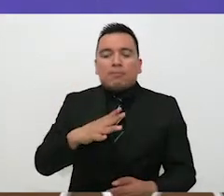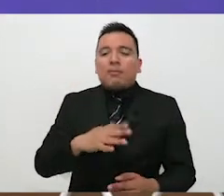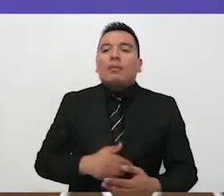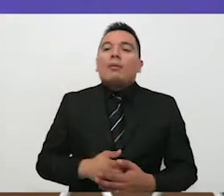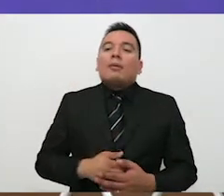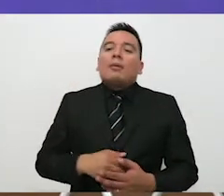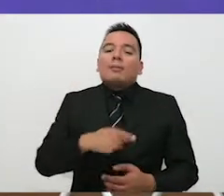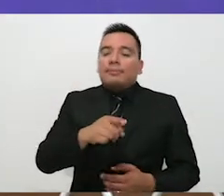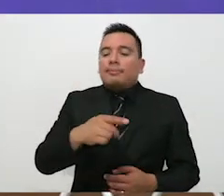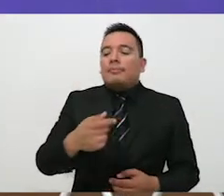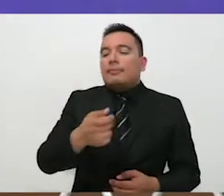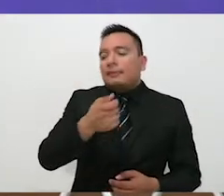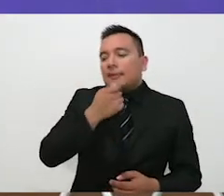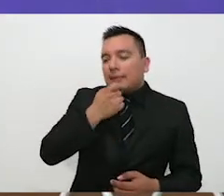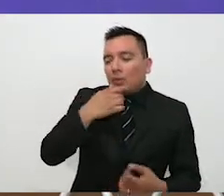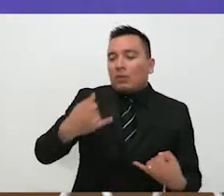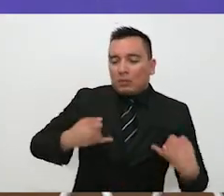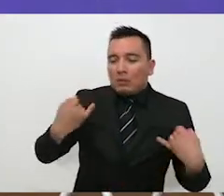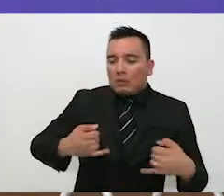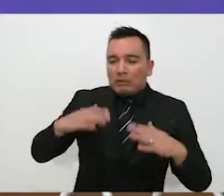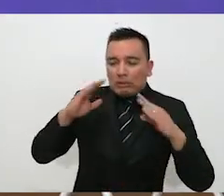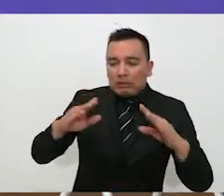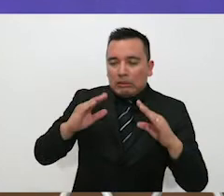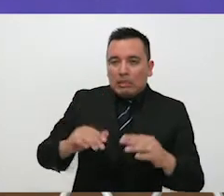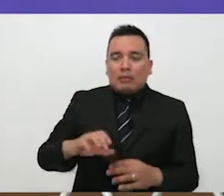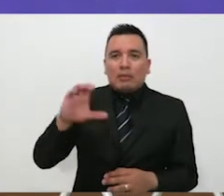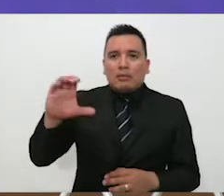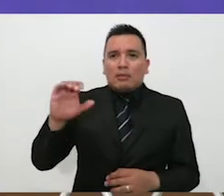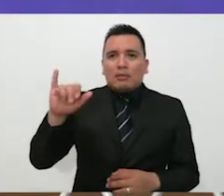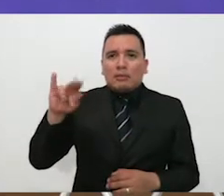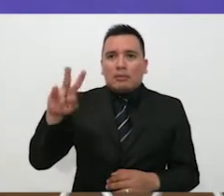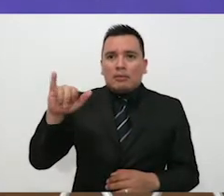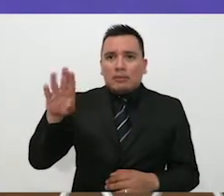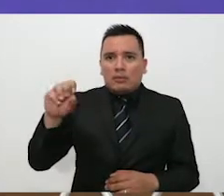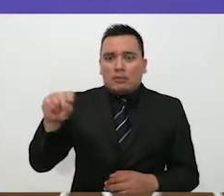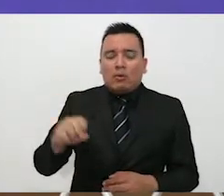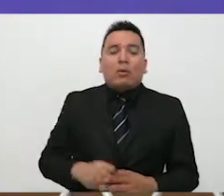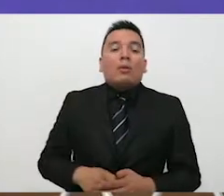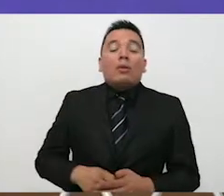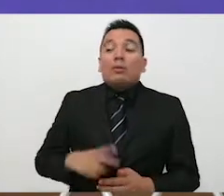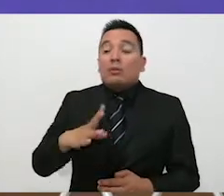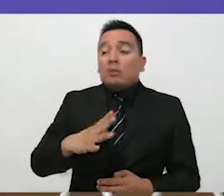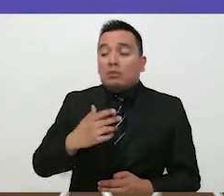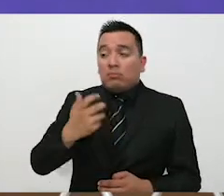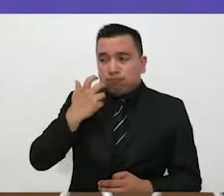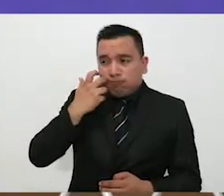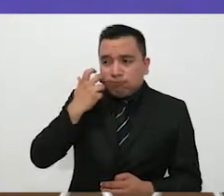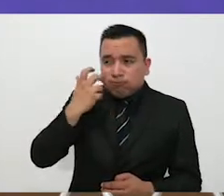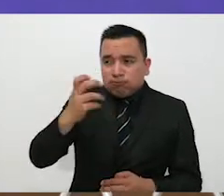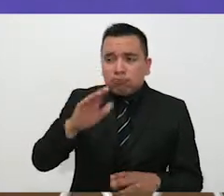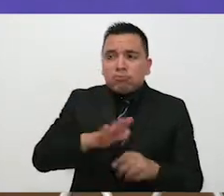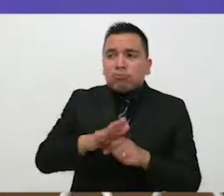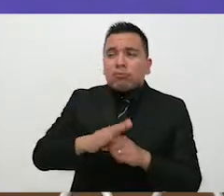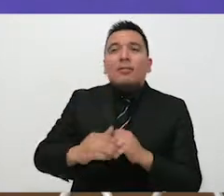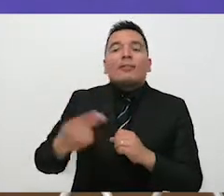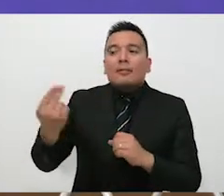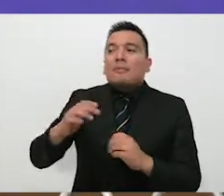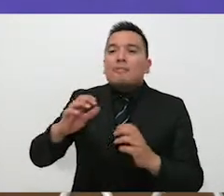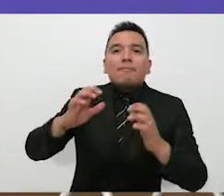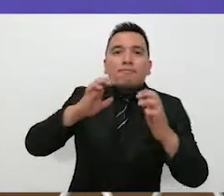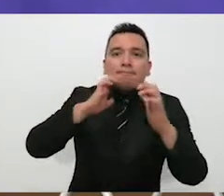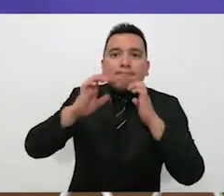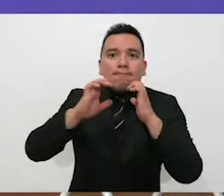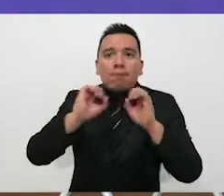Educación Cívica. Uno de los pilares fundamentales de esta estrategia es la de diálogo y precisamente en este programa lo